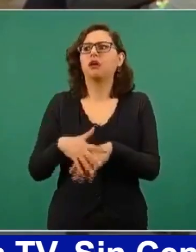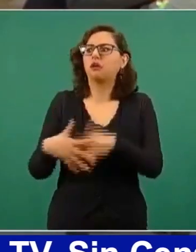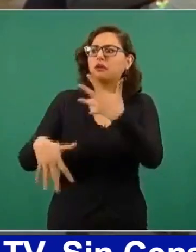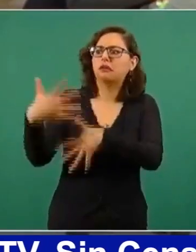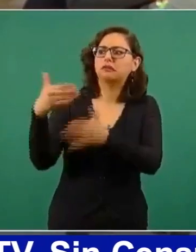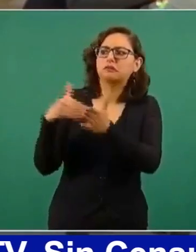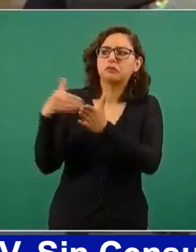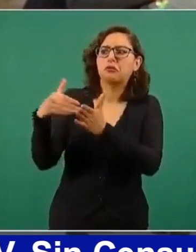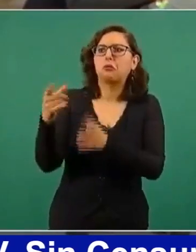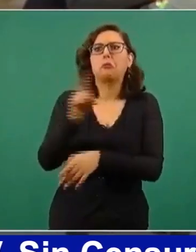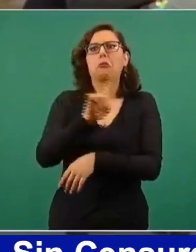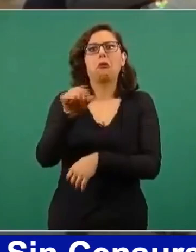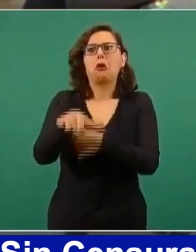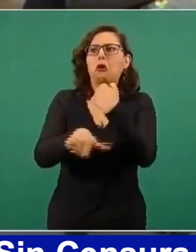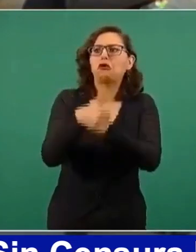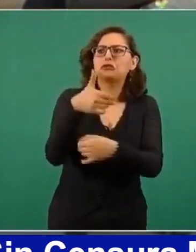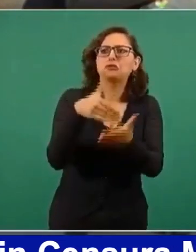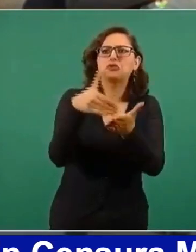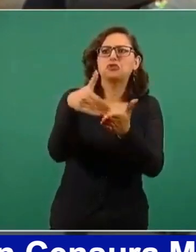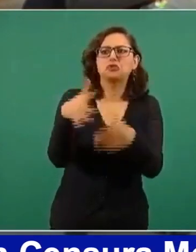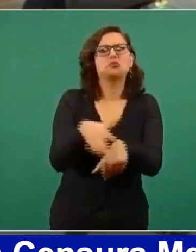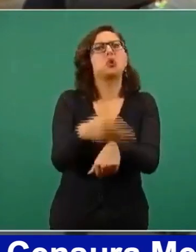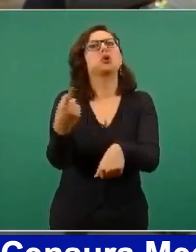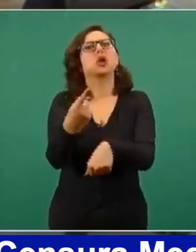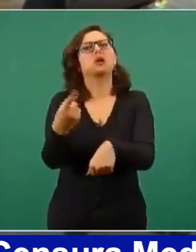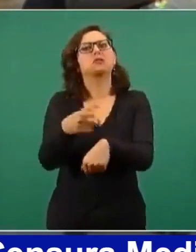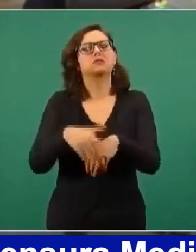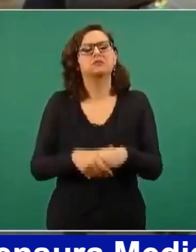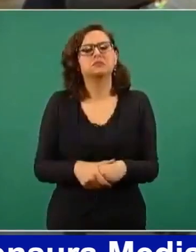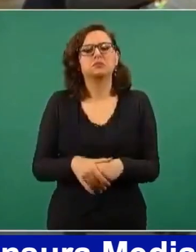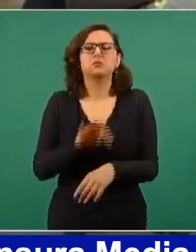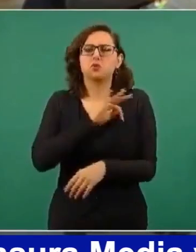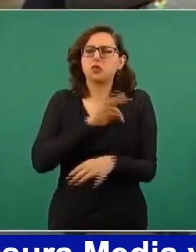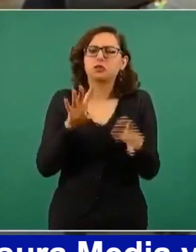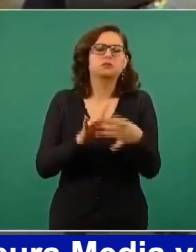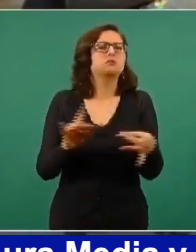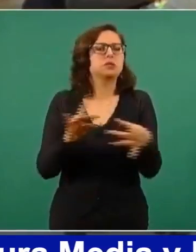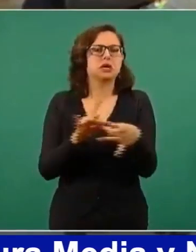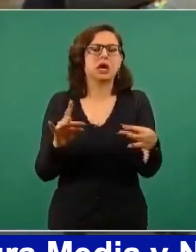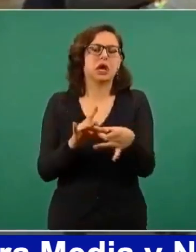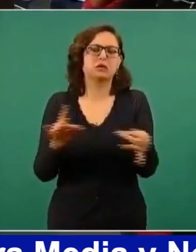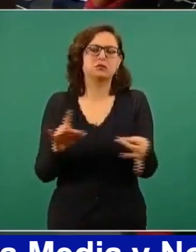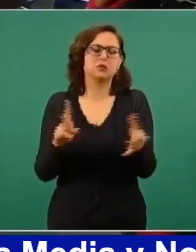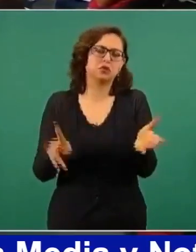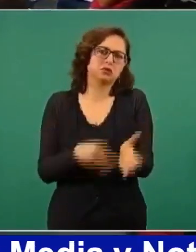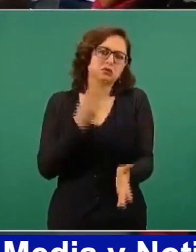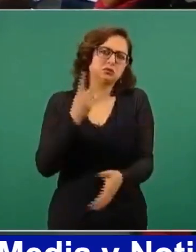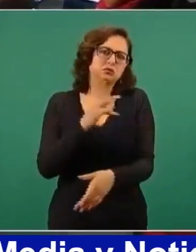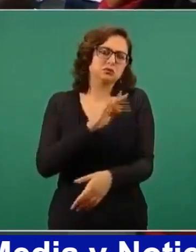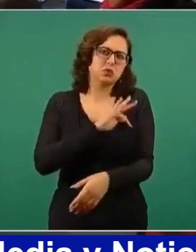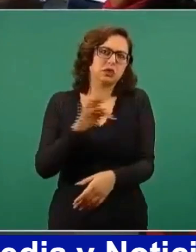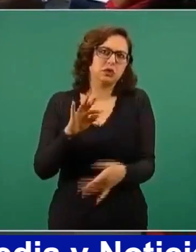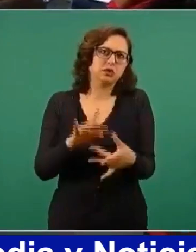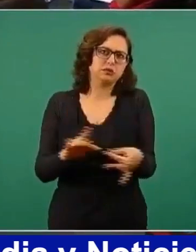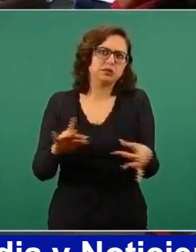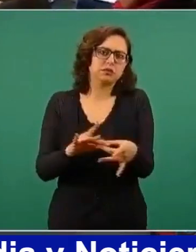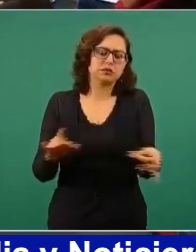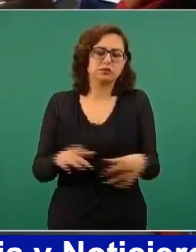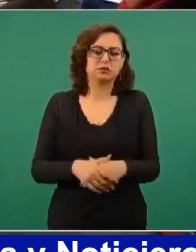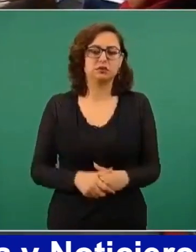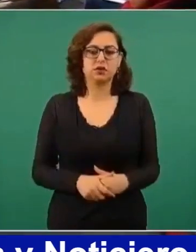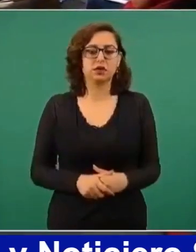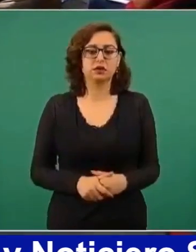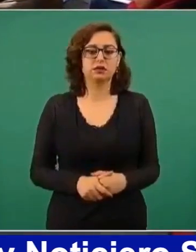podían haber sido 15. Es un poco técnica eso, pero si nos puede explicar el doctor López Ridaura. Gracias. Muy bien.